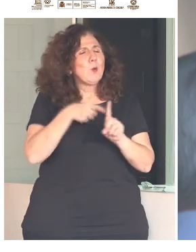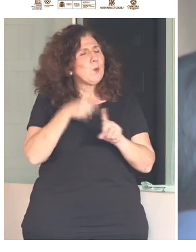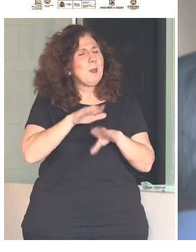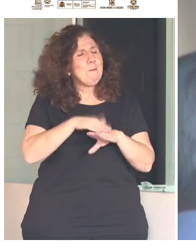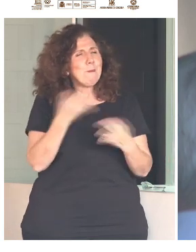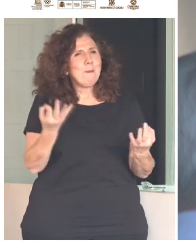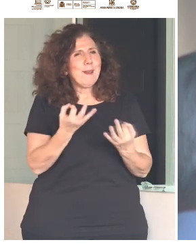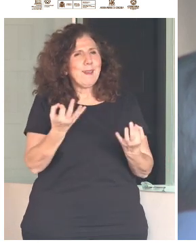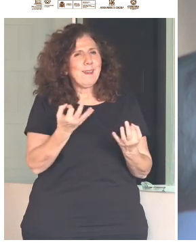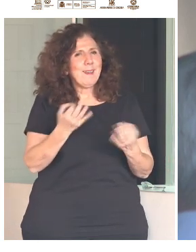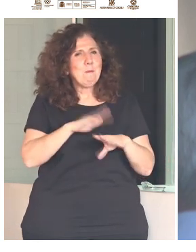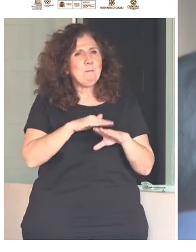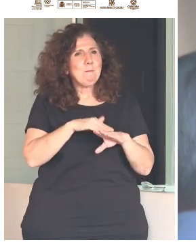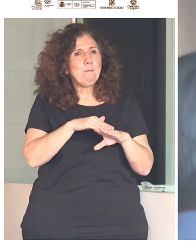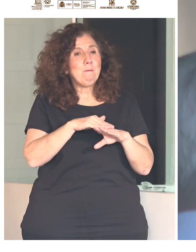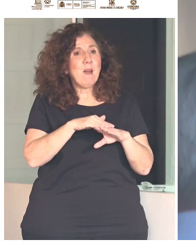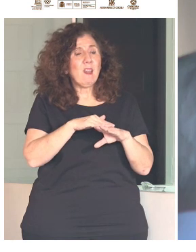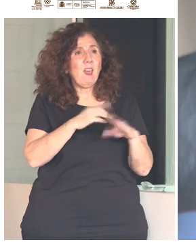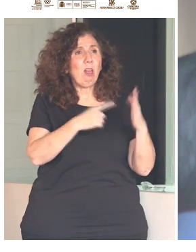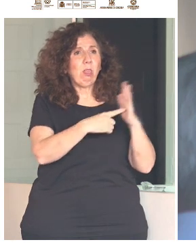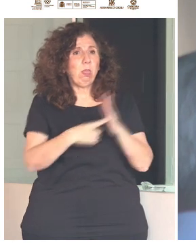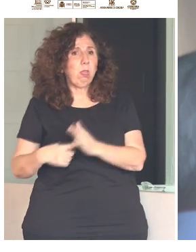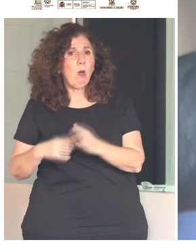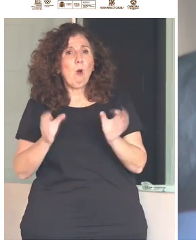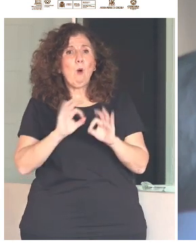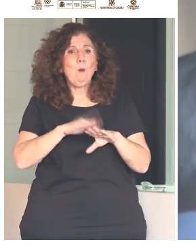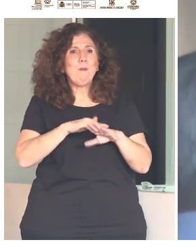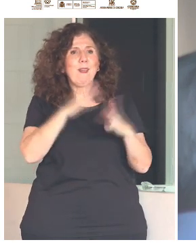también se pueden usar para facultar y para humanizar.